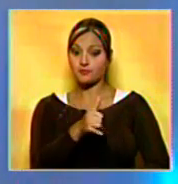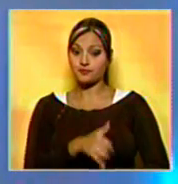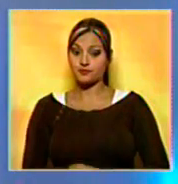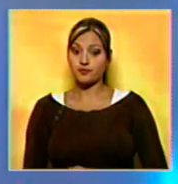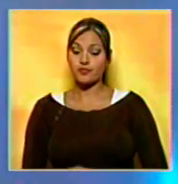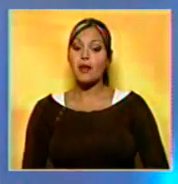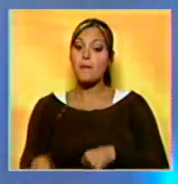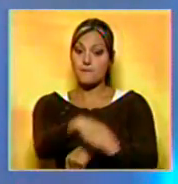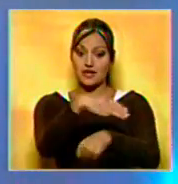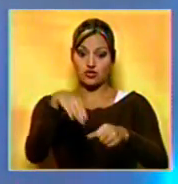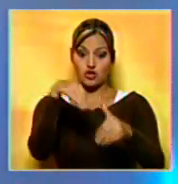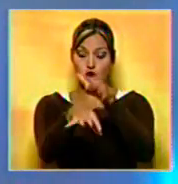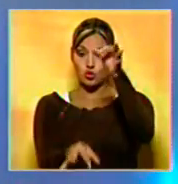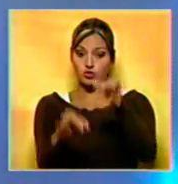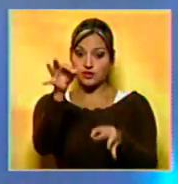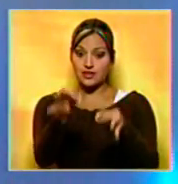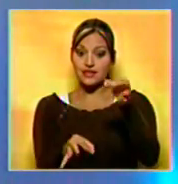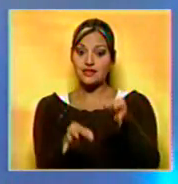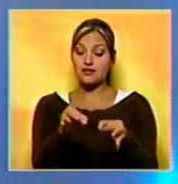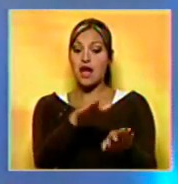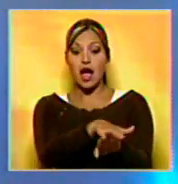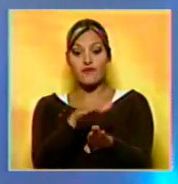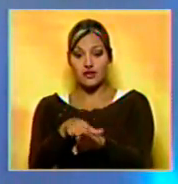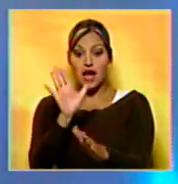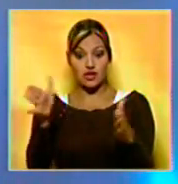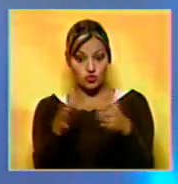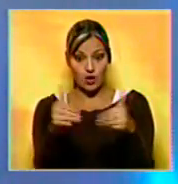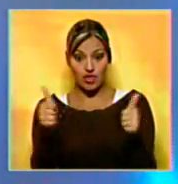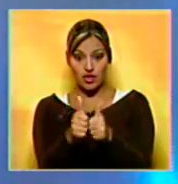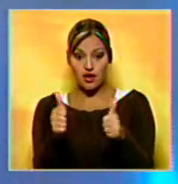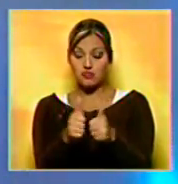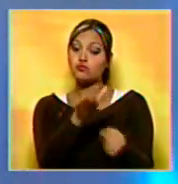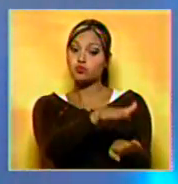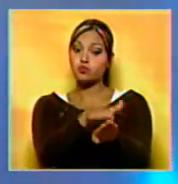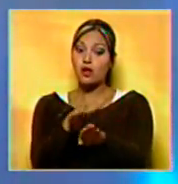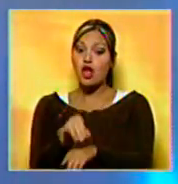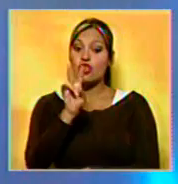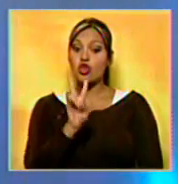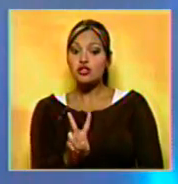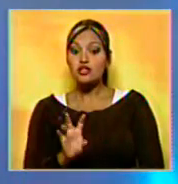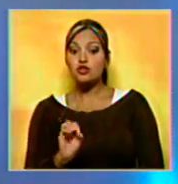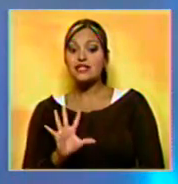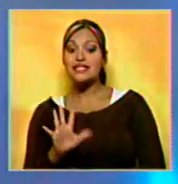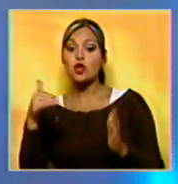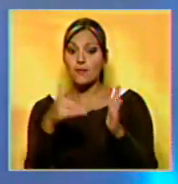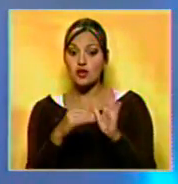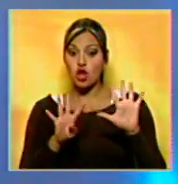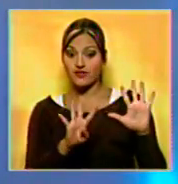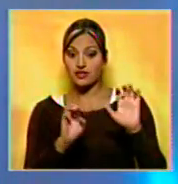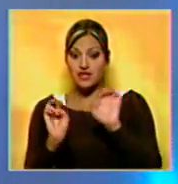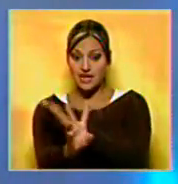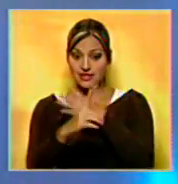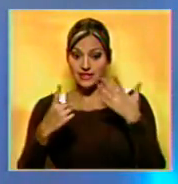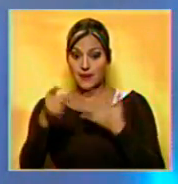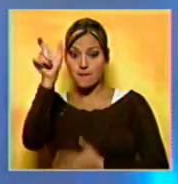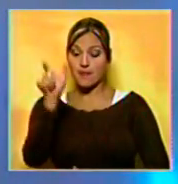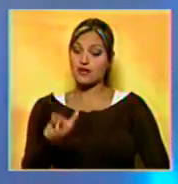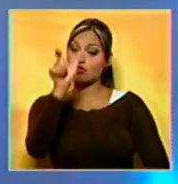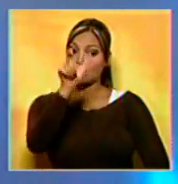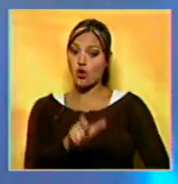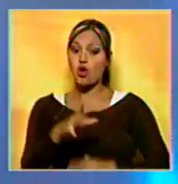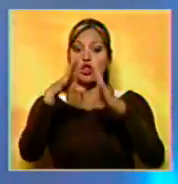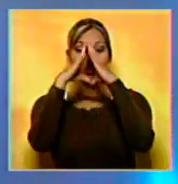El ministro de Interior y Justicia, Néstor Reverol, desde el estado de Anzuategui, anunció que 205.916 funcionarios